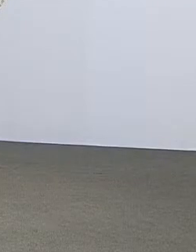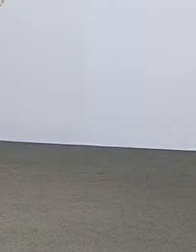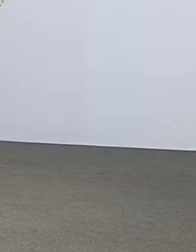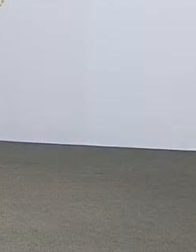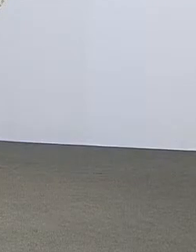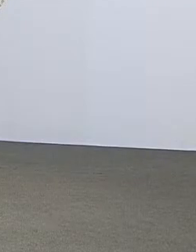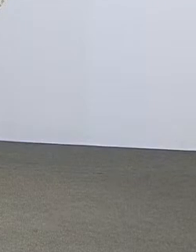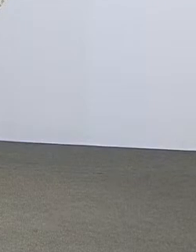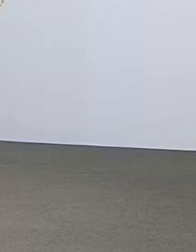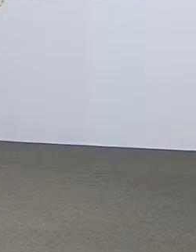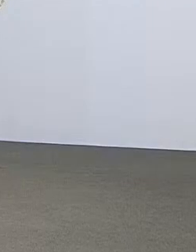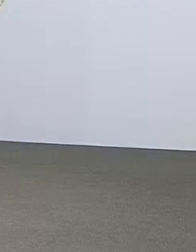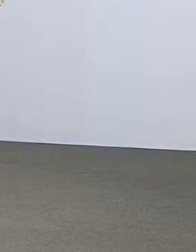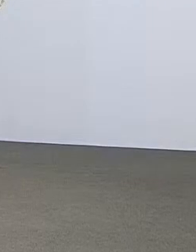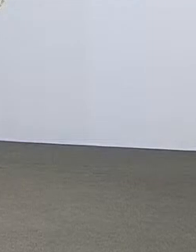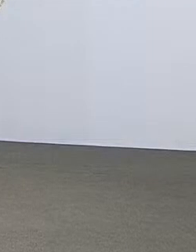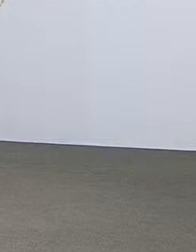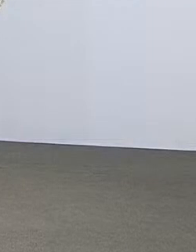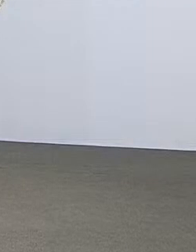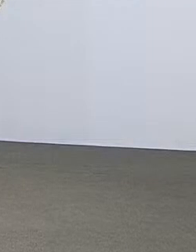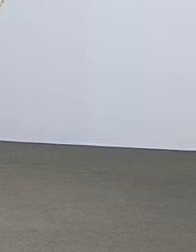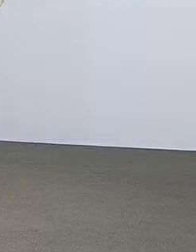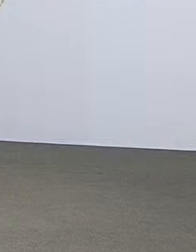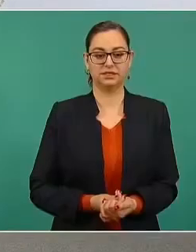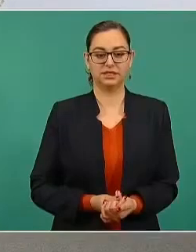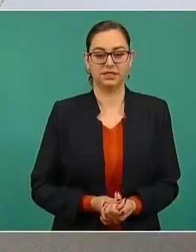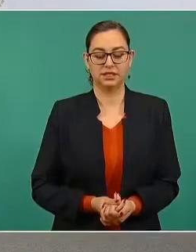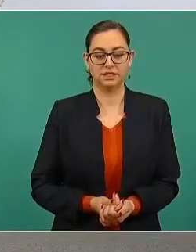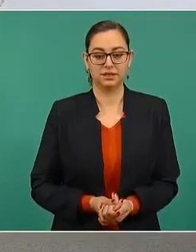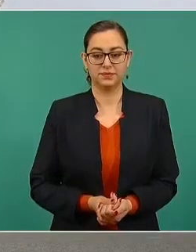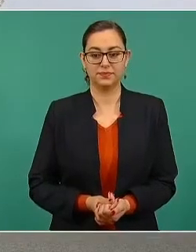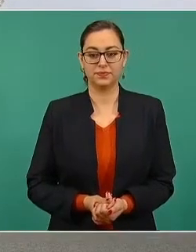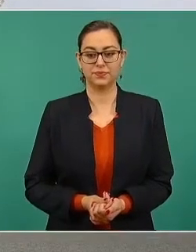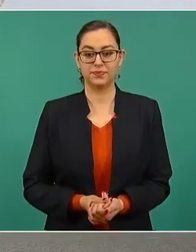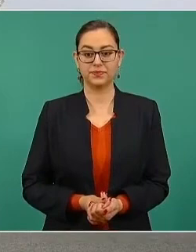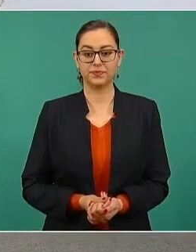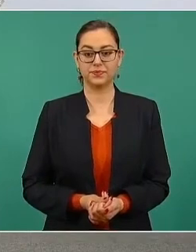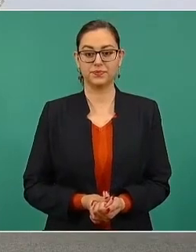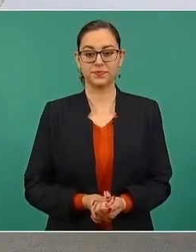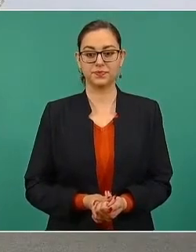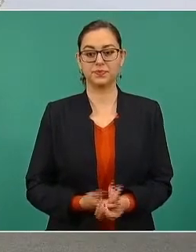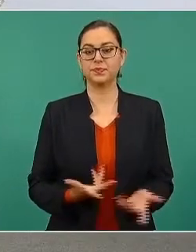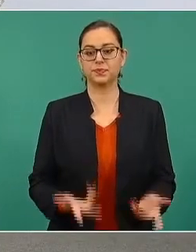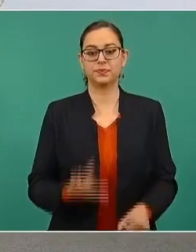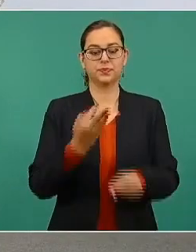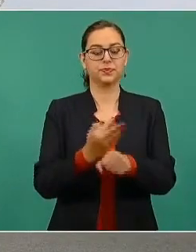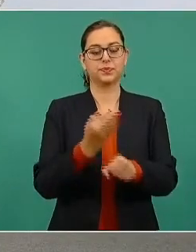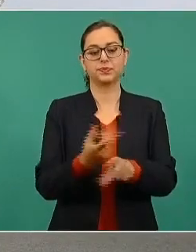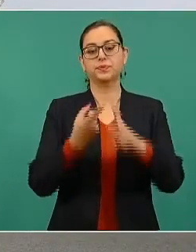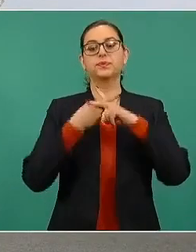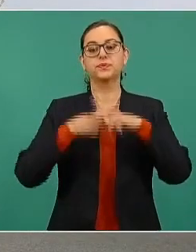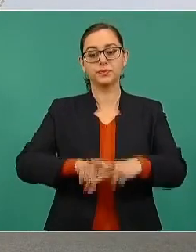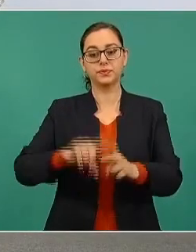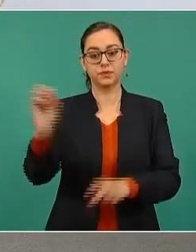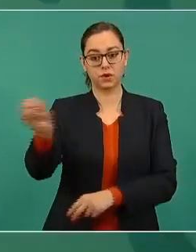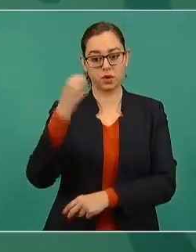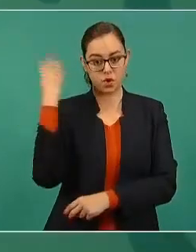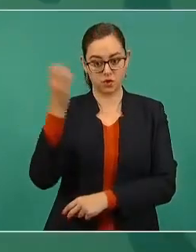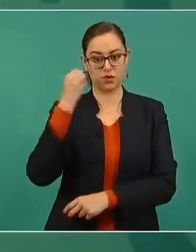pues vamos a llevar a cabo la conferencia del día de hoy.